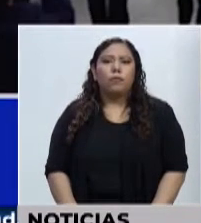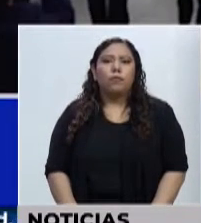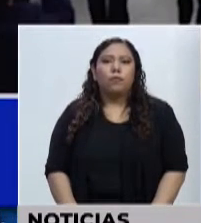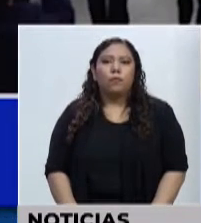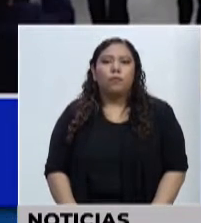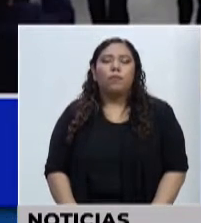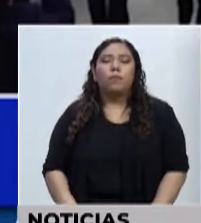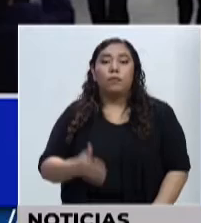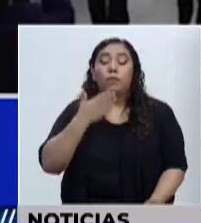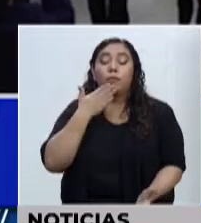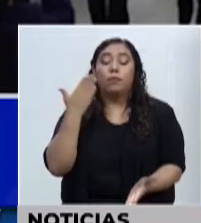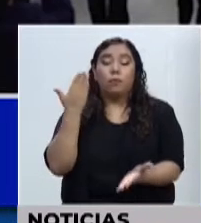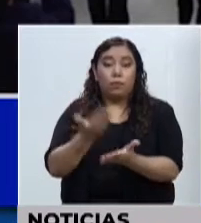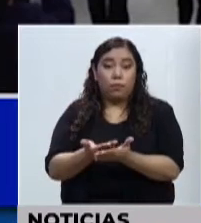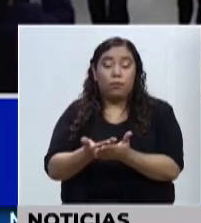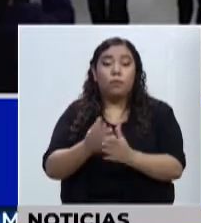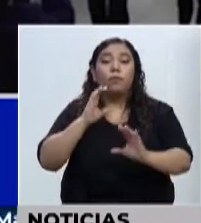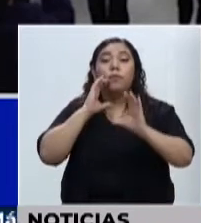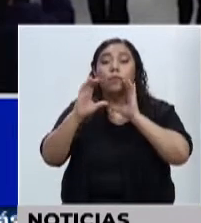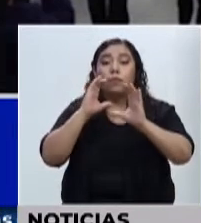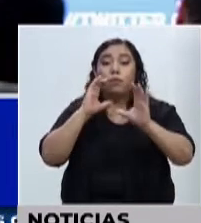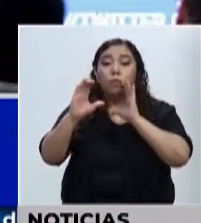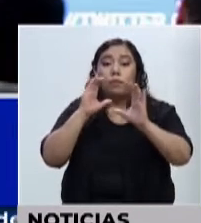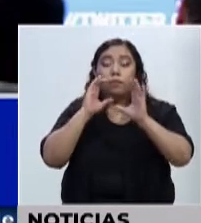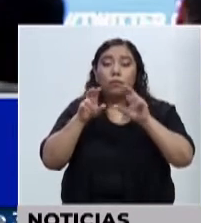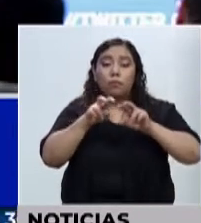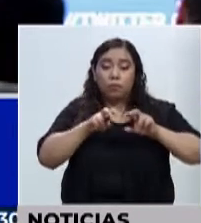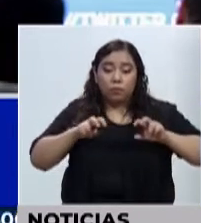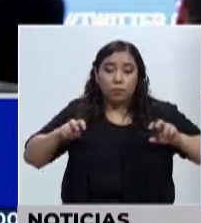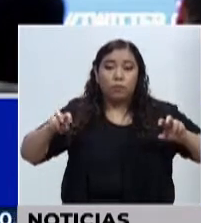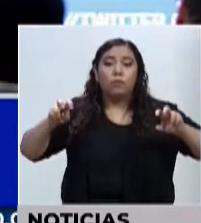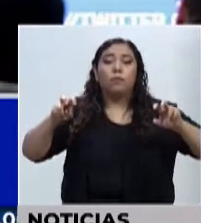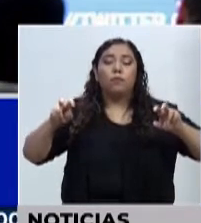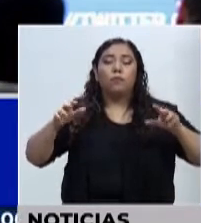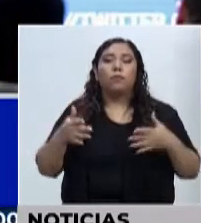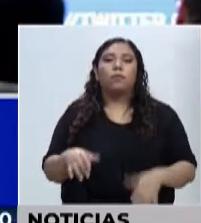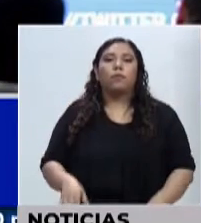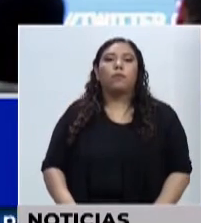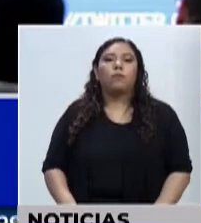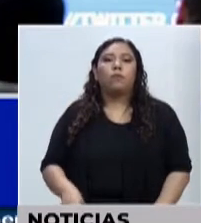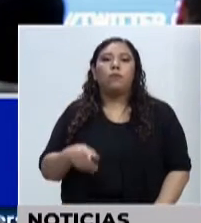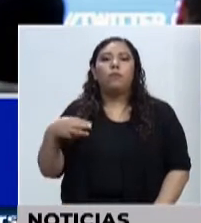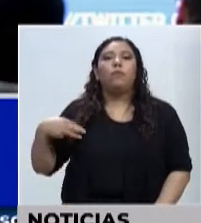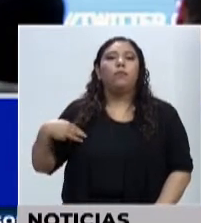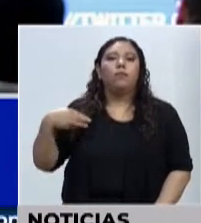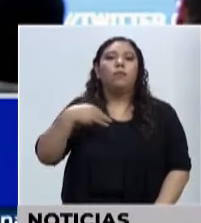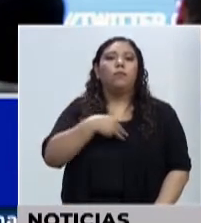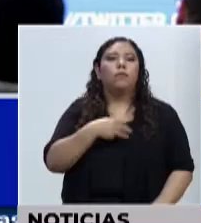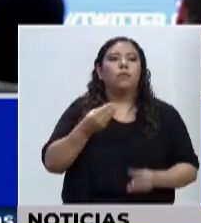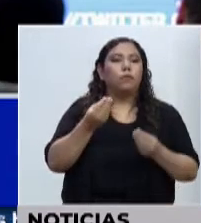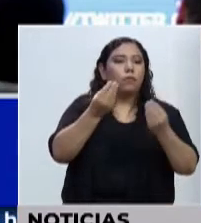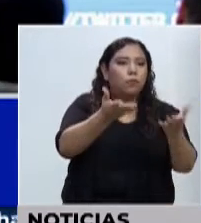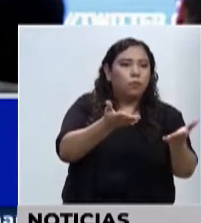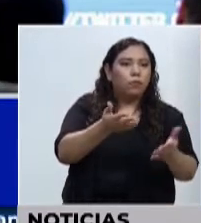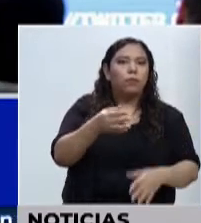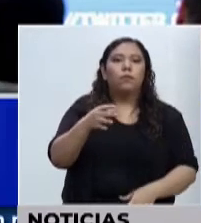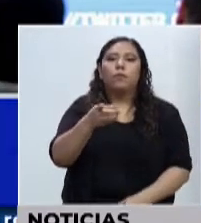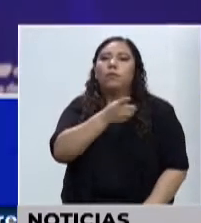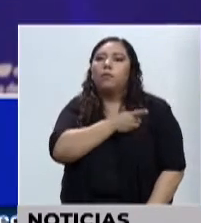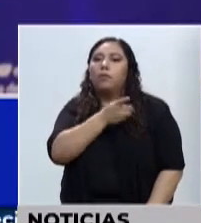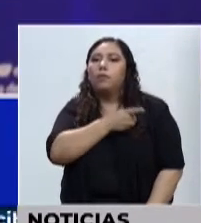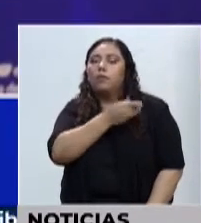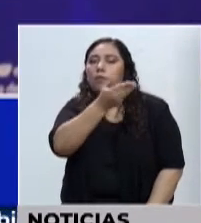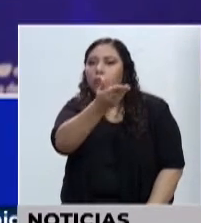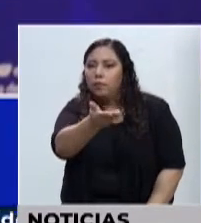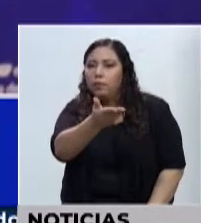Bueno, generalmente los conversatorios y los seminarios están dirigidos a los ministros, a los directores generales, a